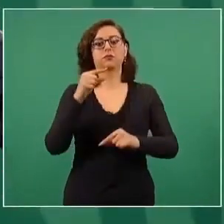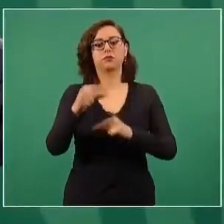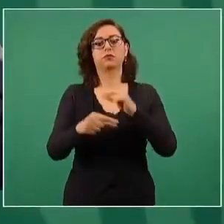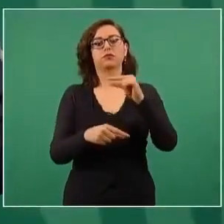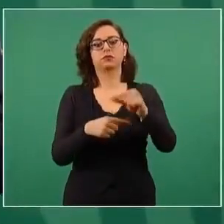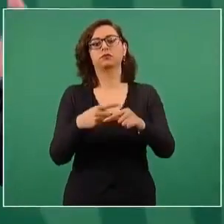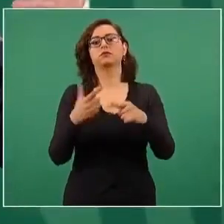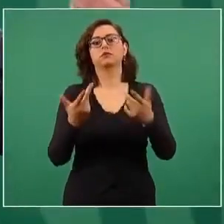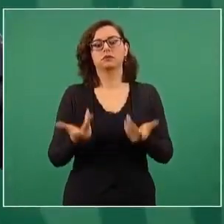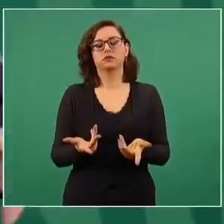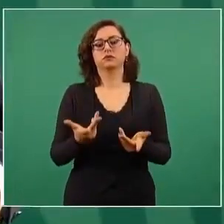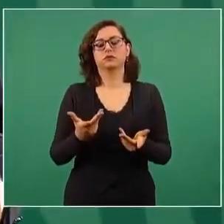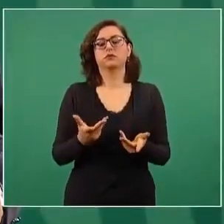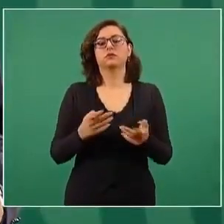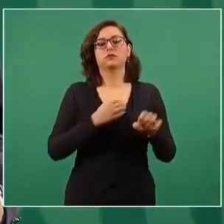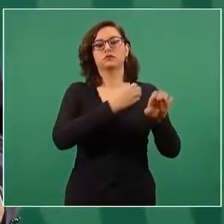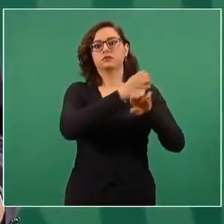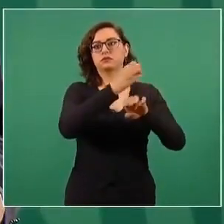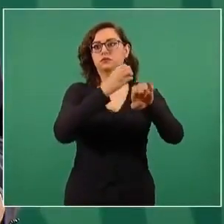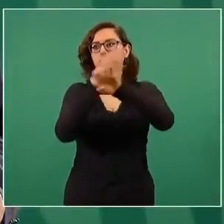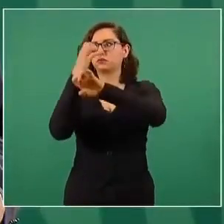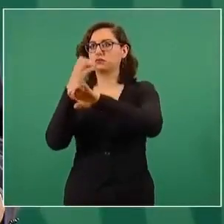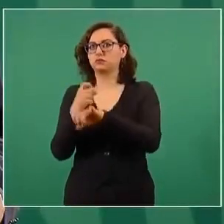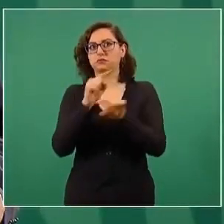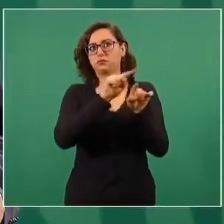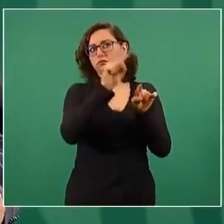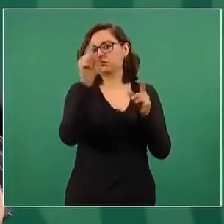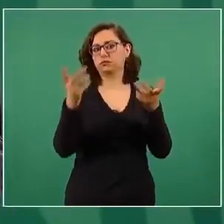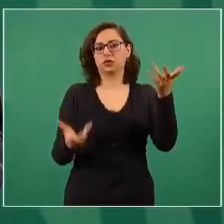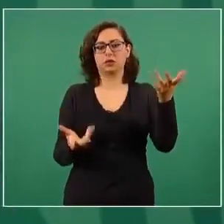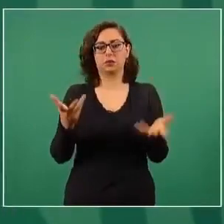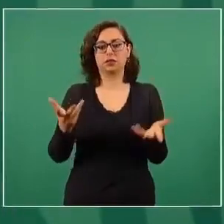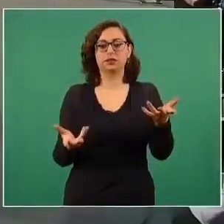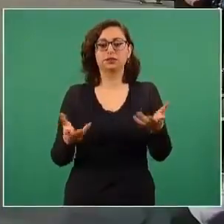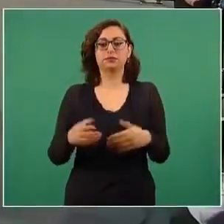la proveeduría a los estados y la priorización en cada una de las entidades.